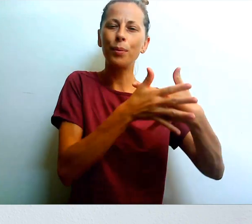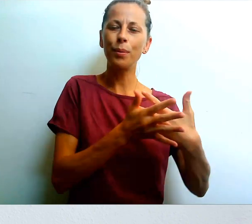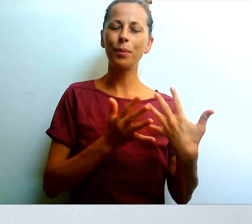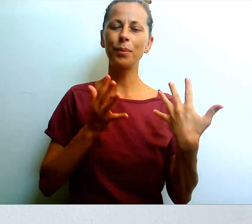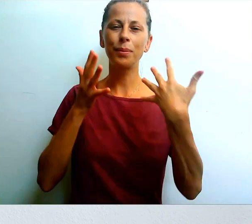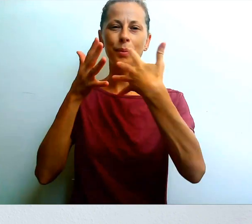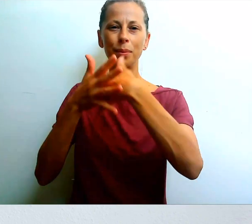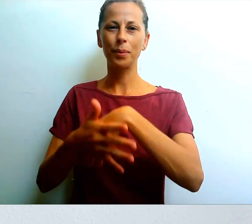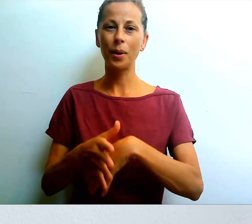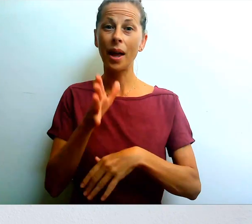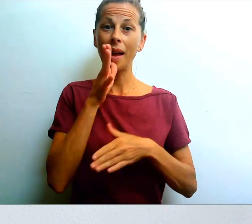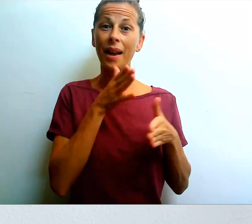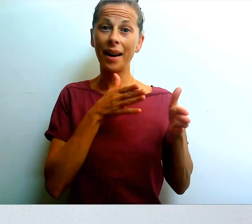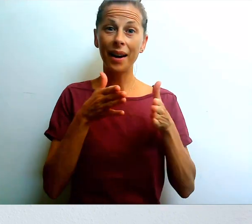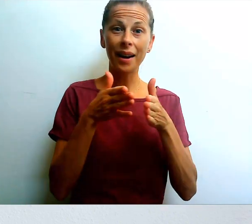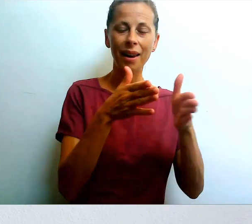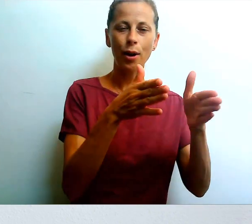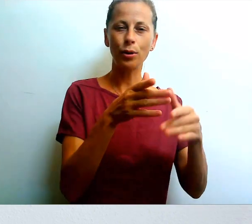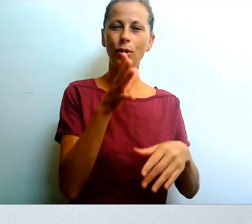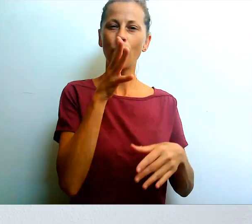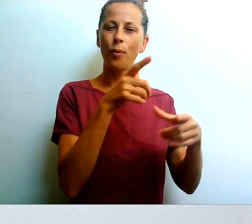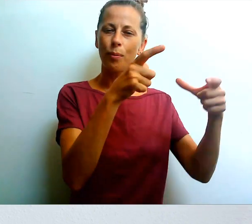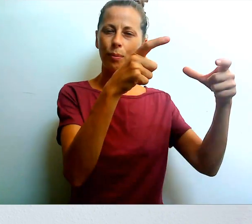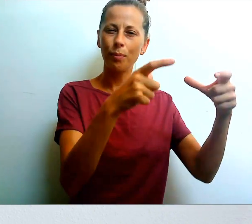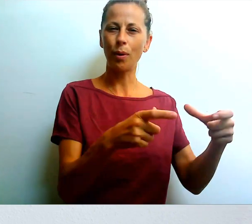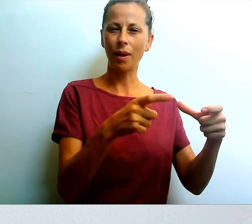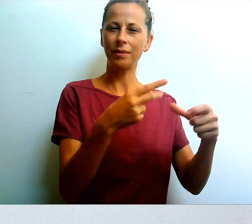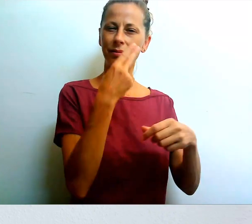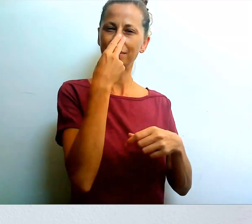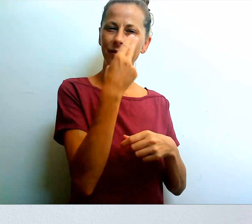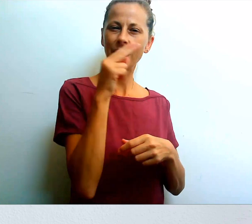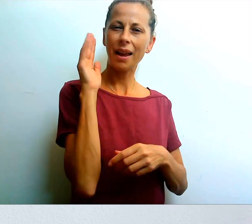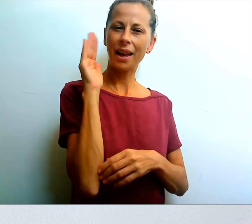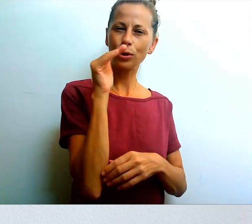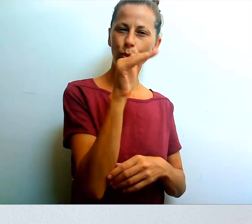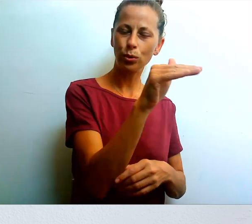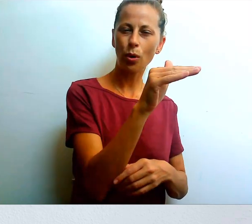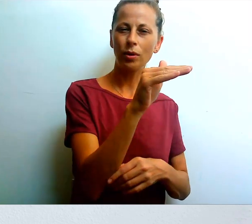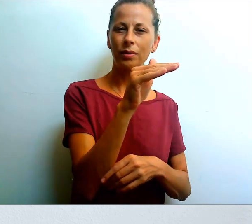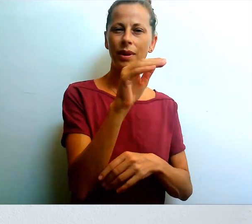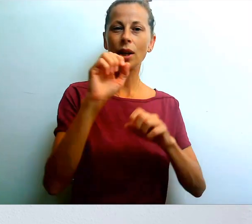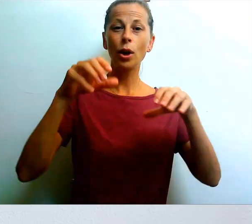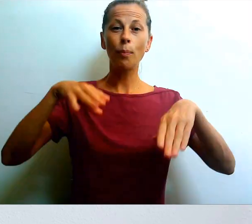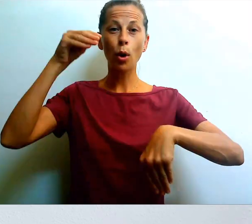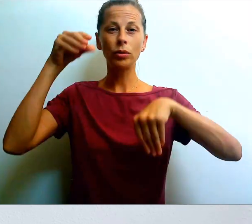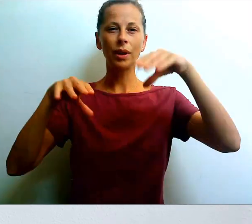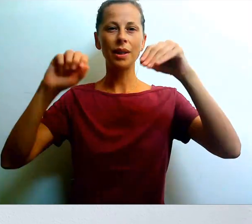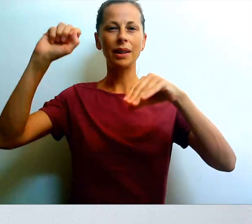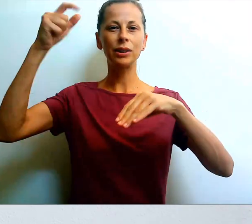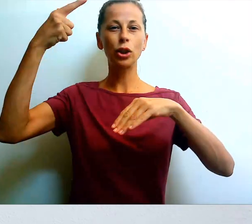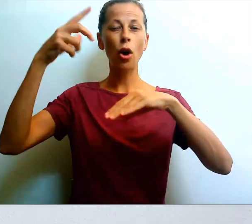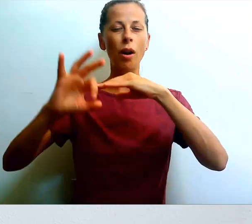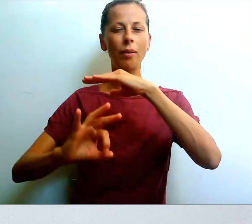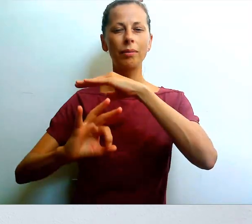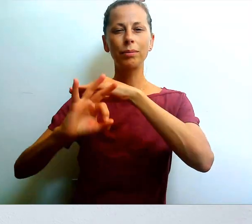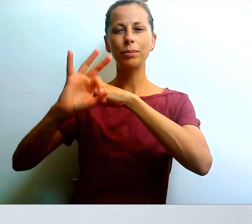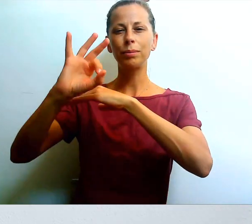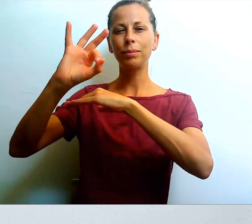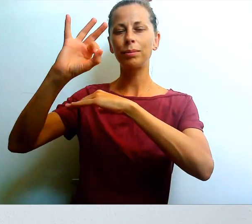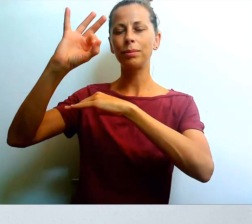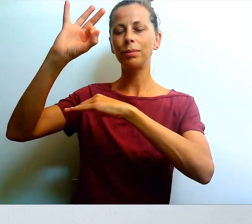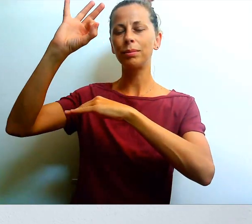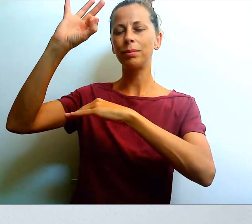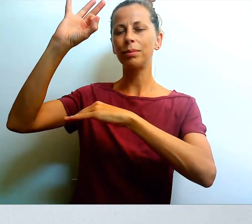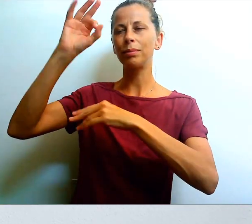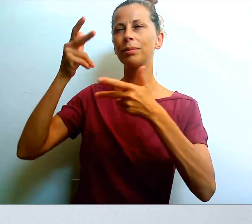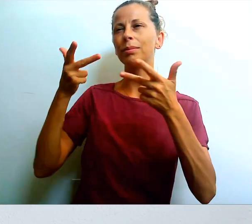Vamos a visitar ríos y pozas, nos levantamos para ver salir el sol detrás de las montañas en un